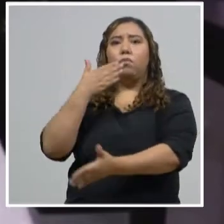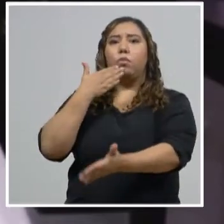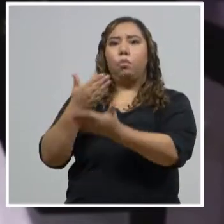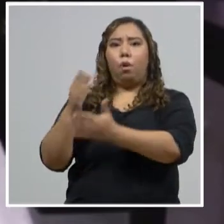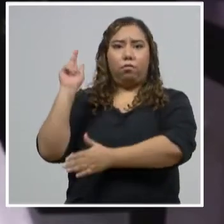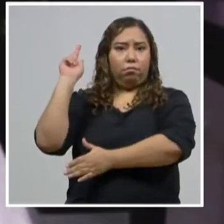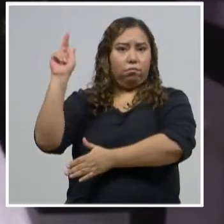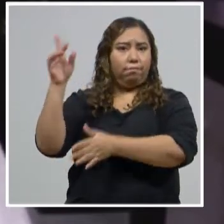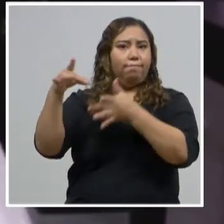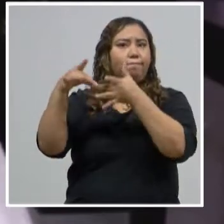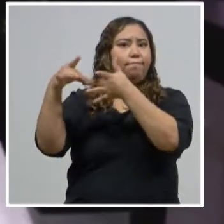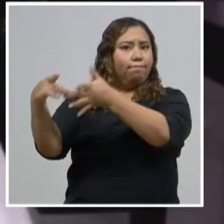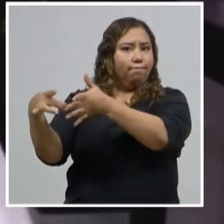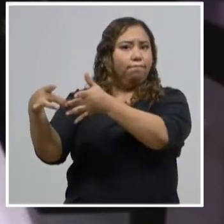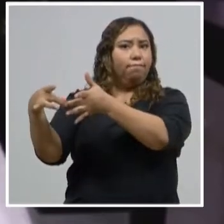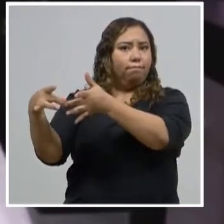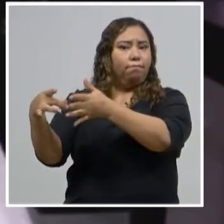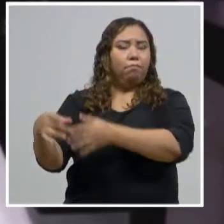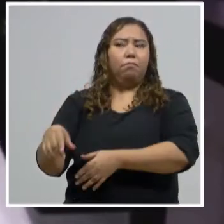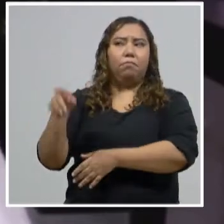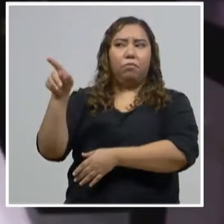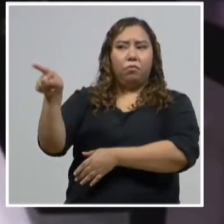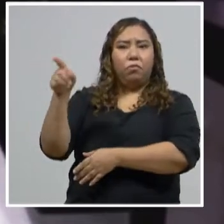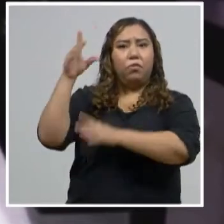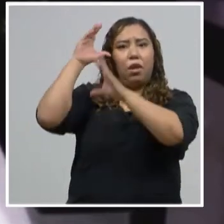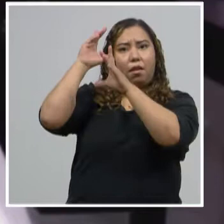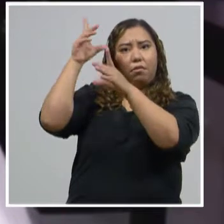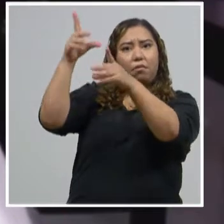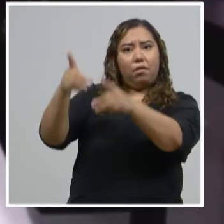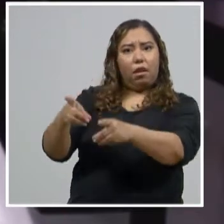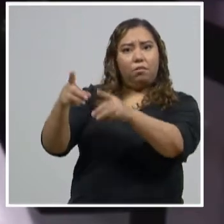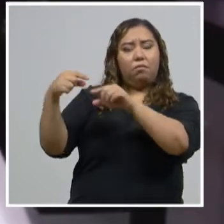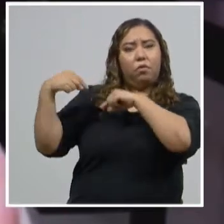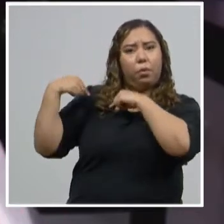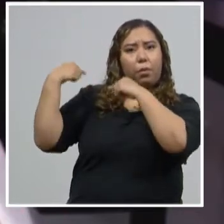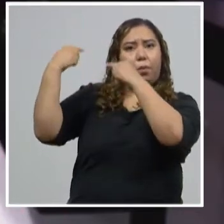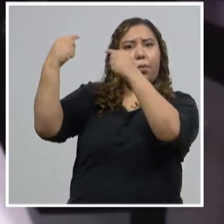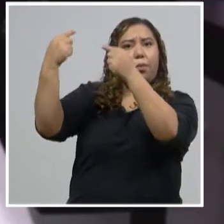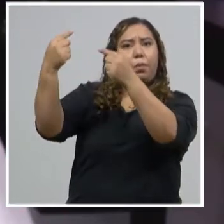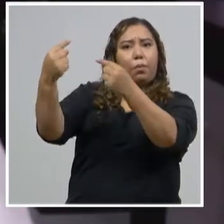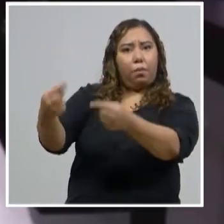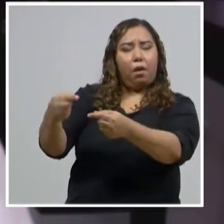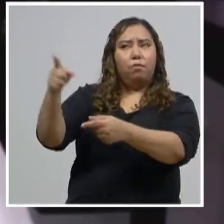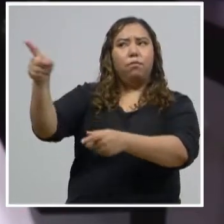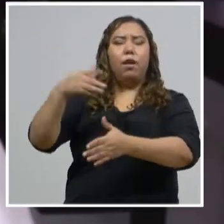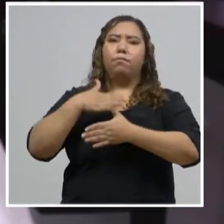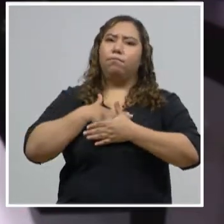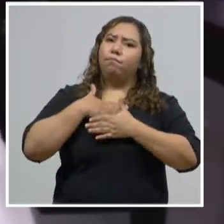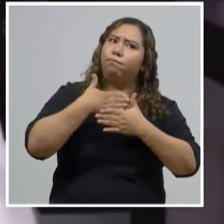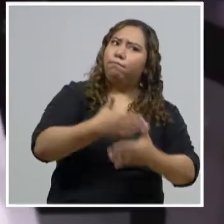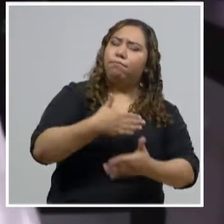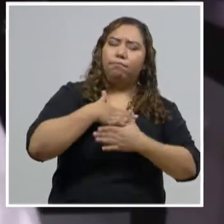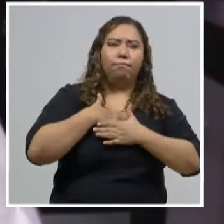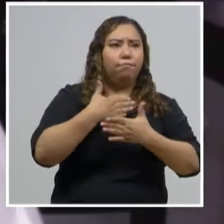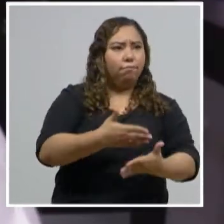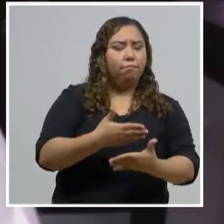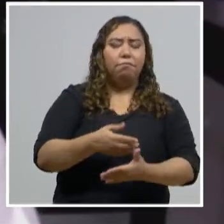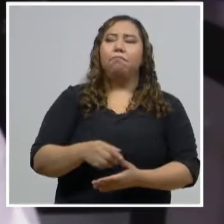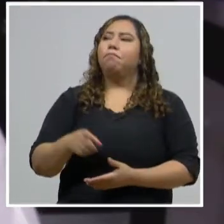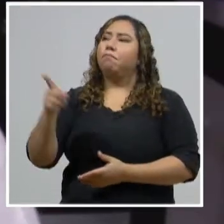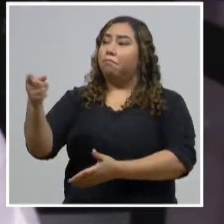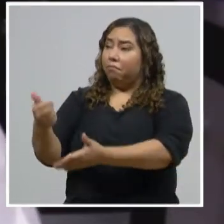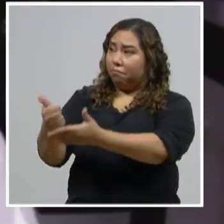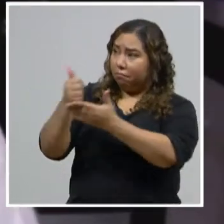tomado la decisión desde hace algún tiempo y que más bien ha estado diciendo estamos a la orden para poder ayudar unidos.